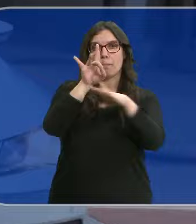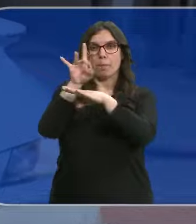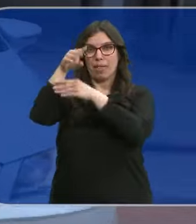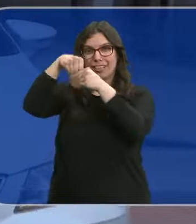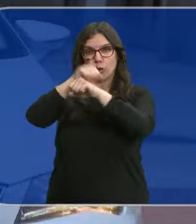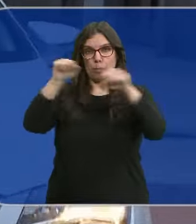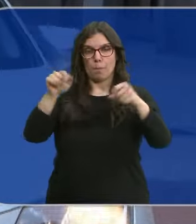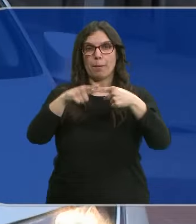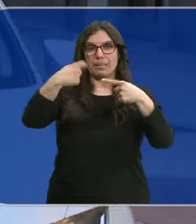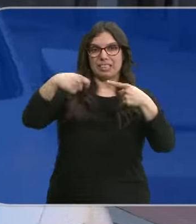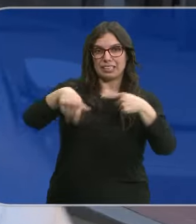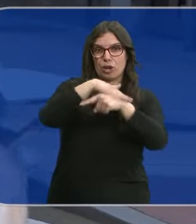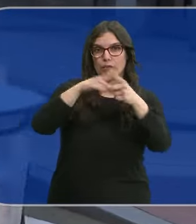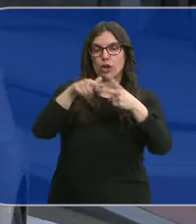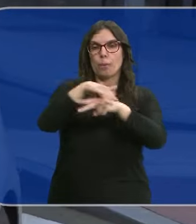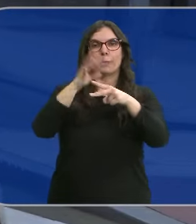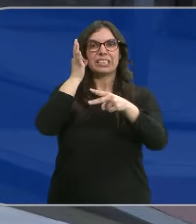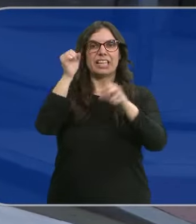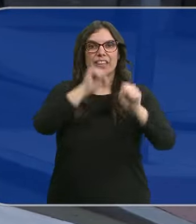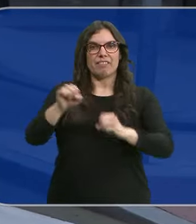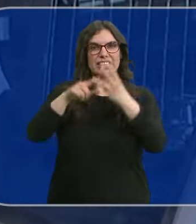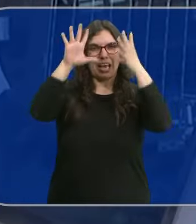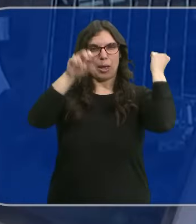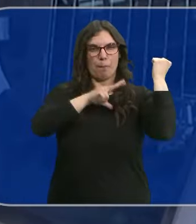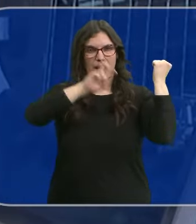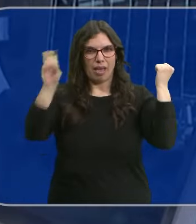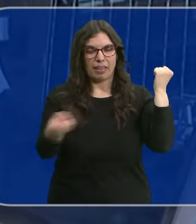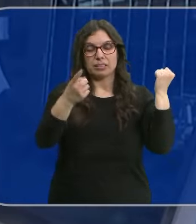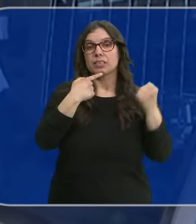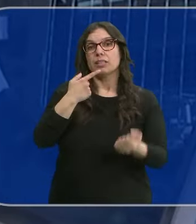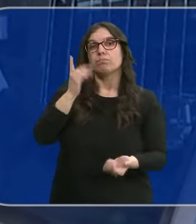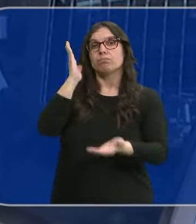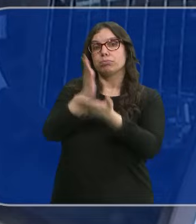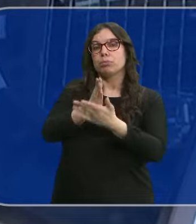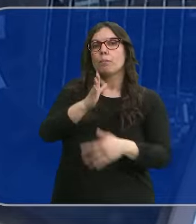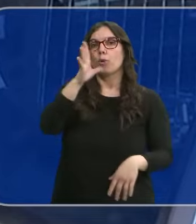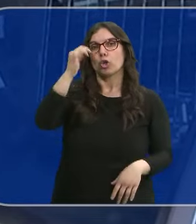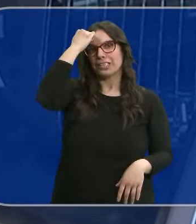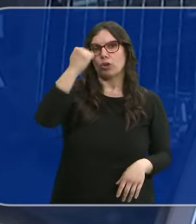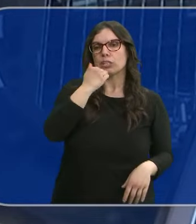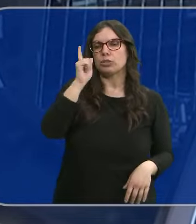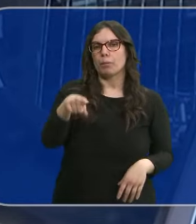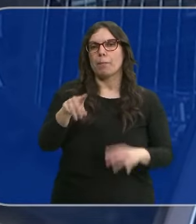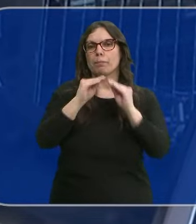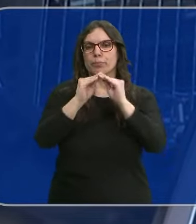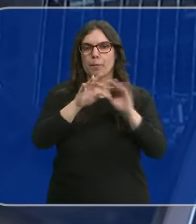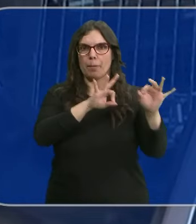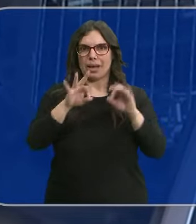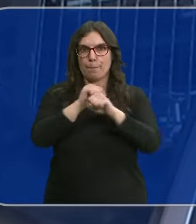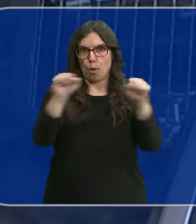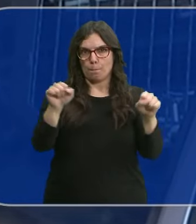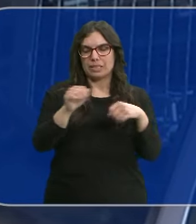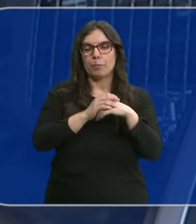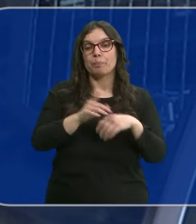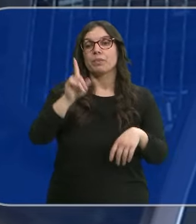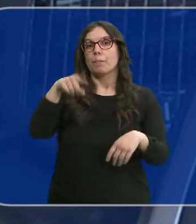presidente del gobierno, a la ministra de Defensa y a varias embajadas. Le acusan de terrorismo y de fabricación y empleo de aparatos explosivos. Piden